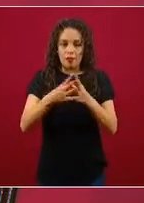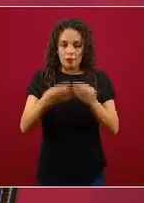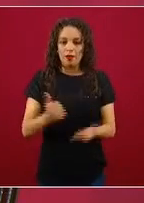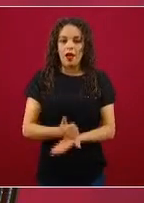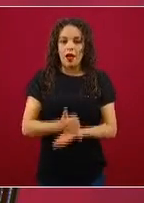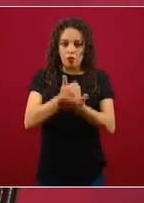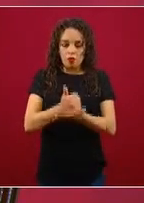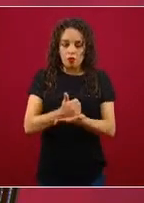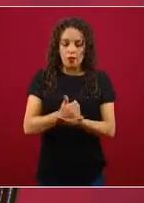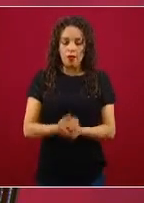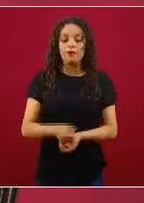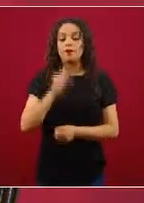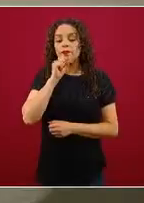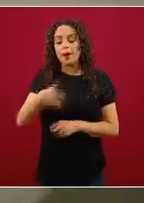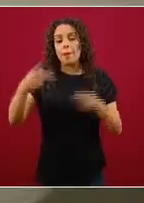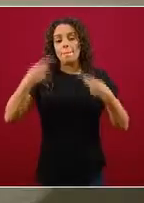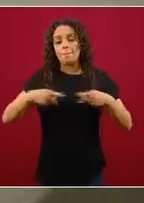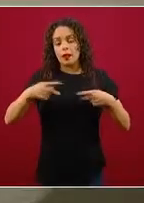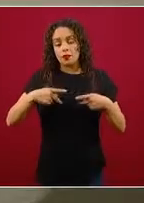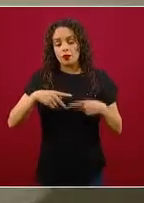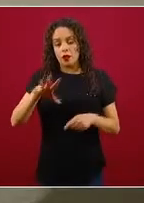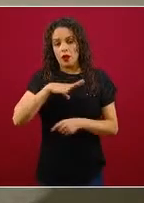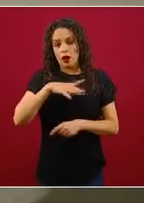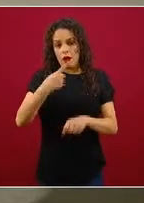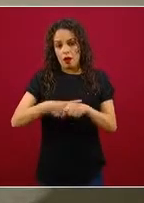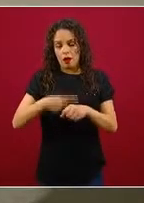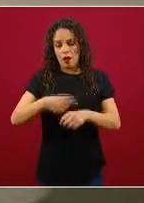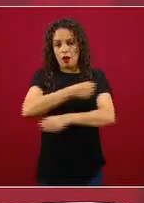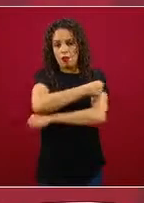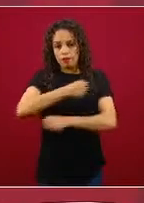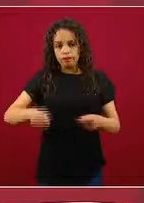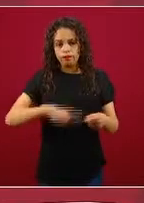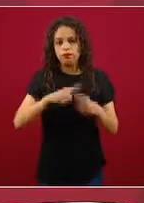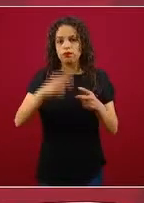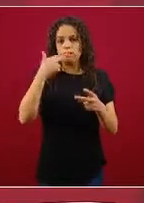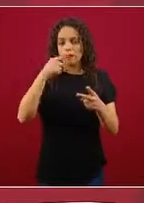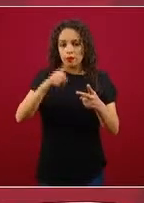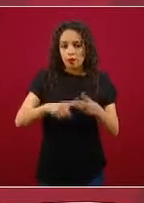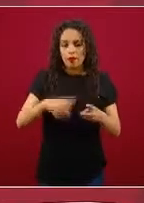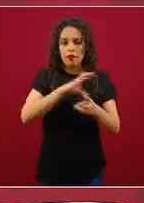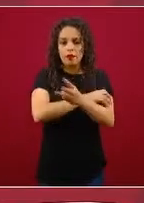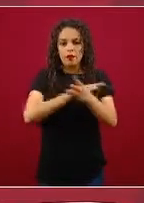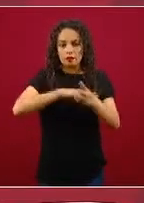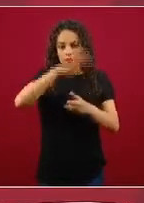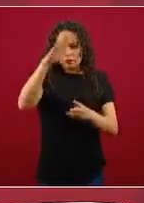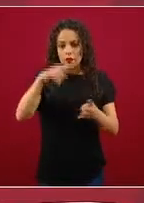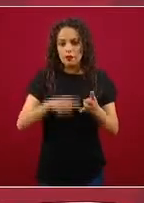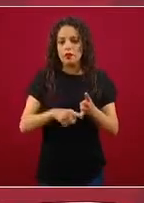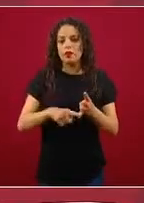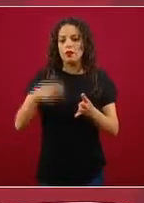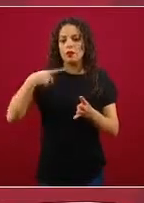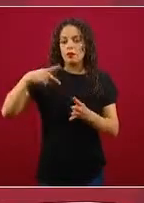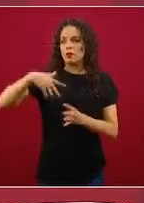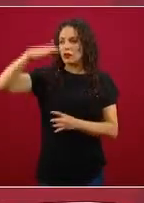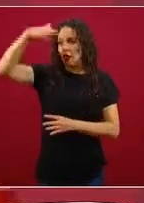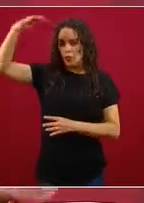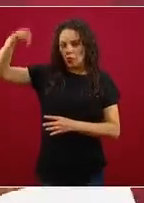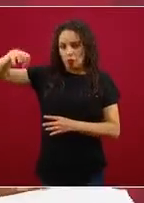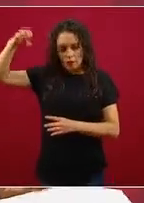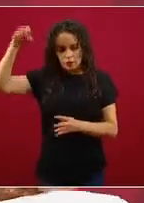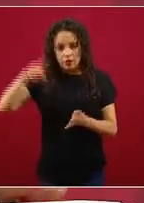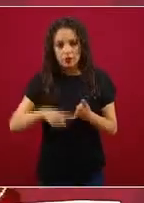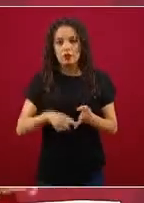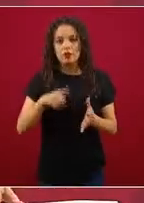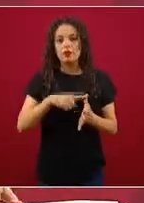personas con obesidad, diabetes, hipertensión, enfermedad pulmonar obstructiva crónica, por supuesto adultos mayores, la